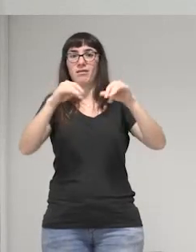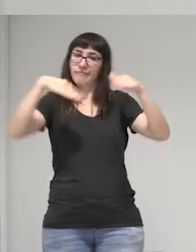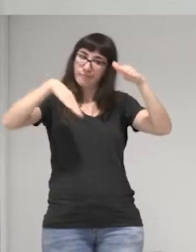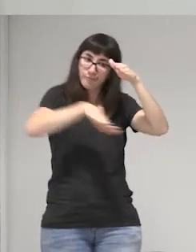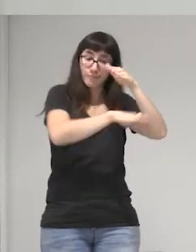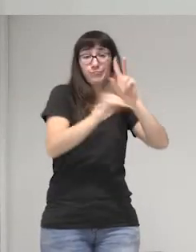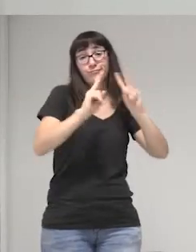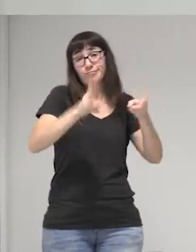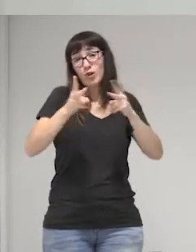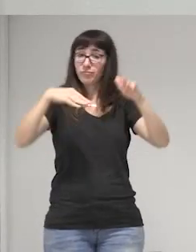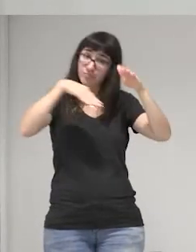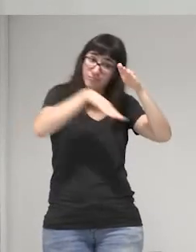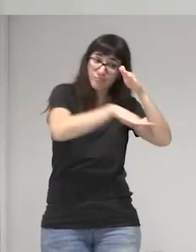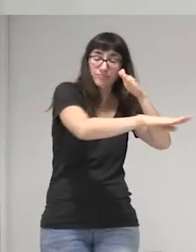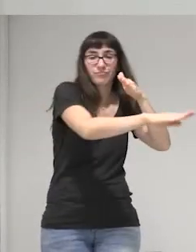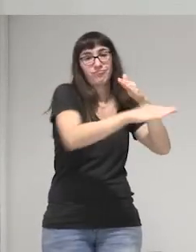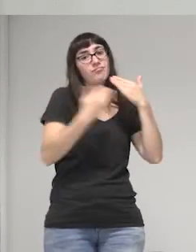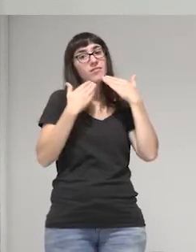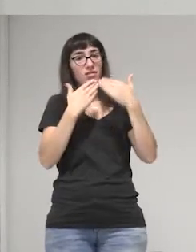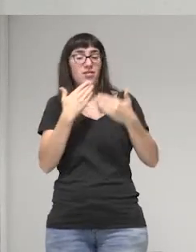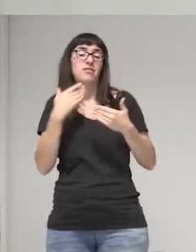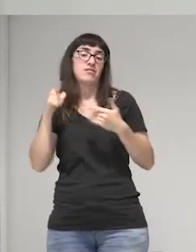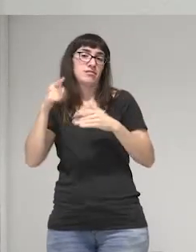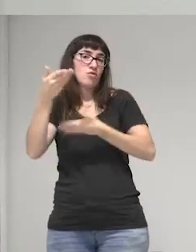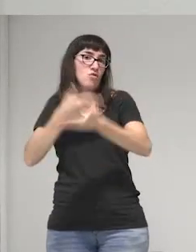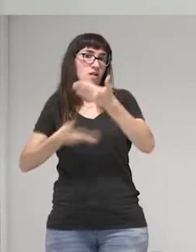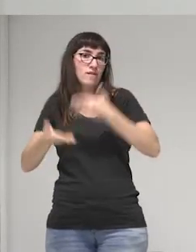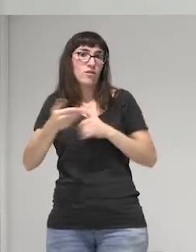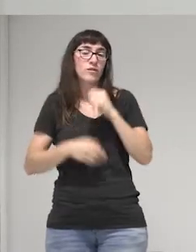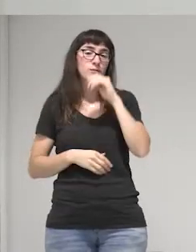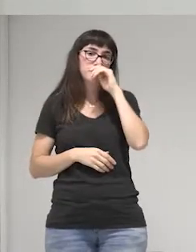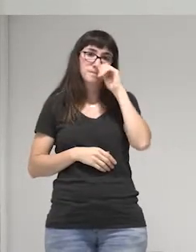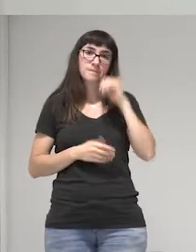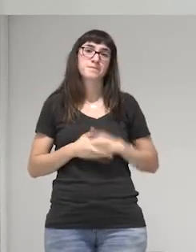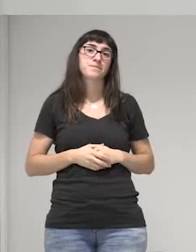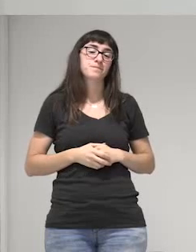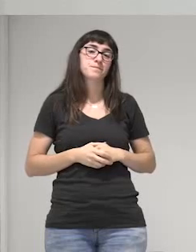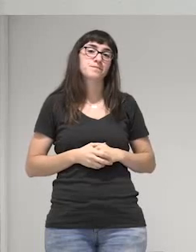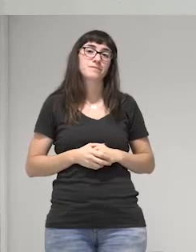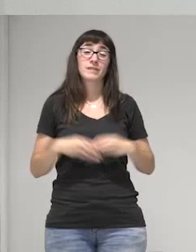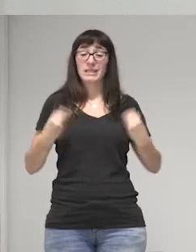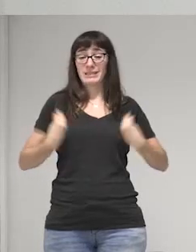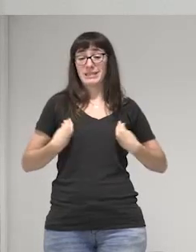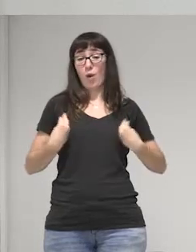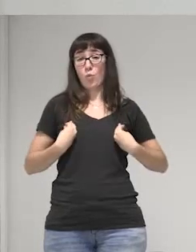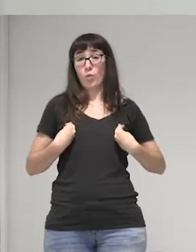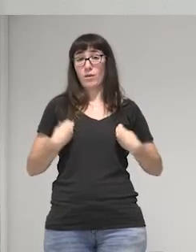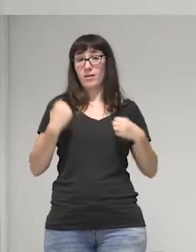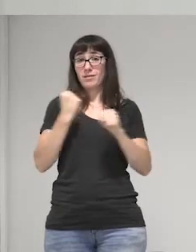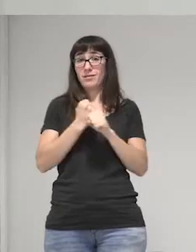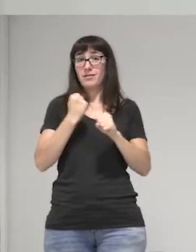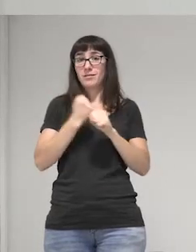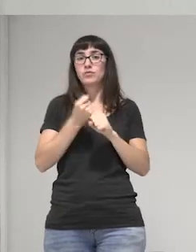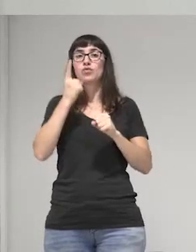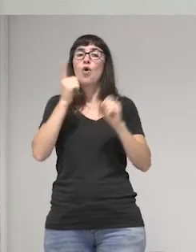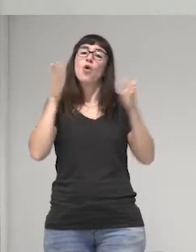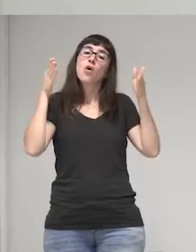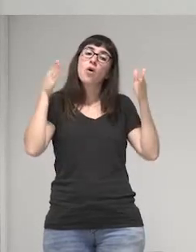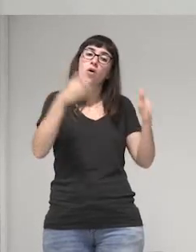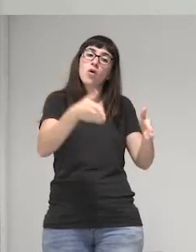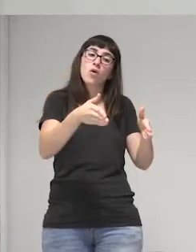Guatemala desde la organización el trabajo de salud no solo se limita a la atención